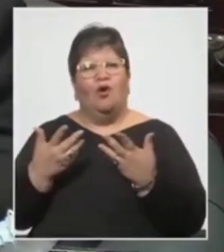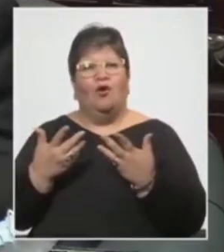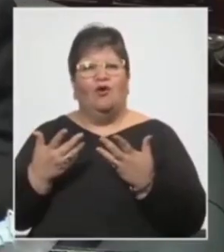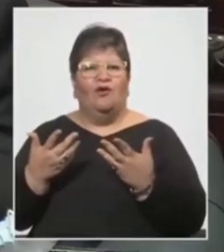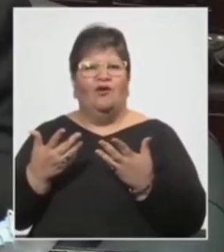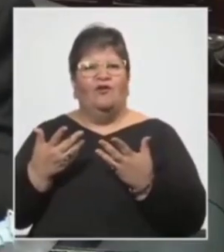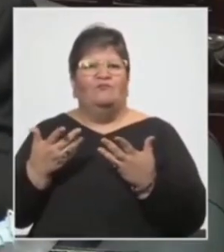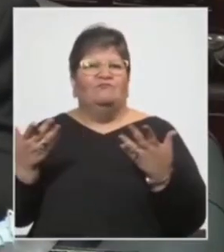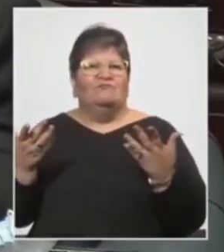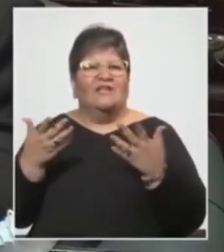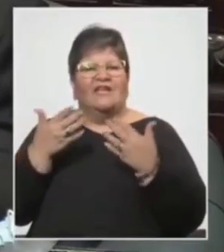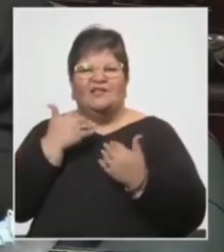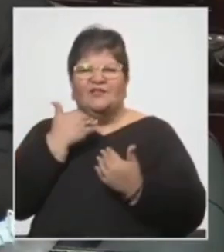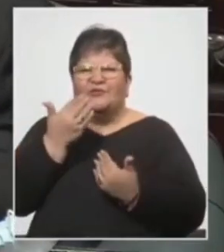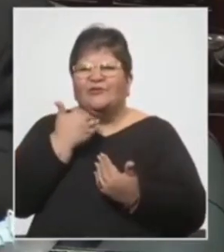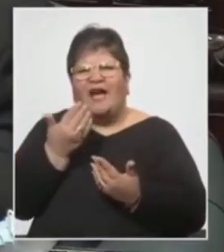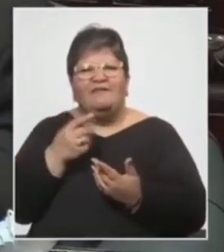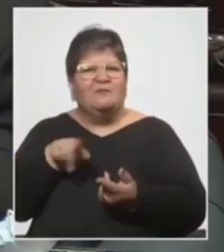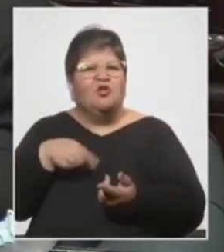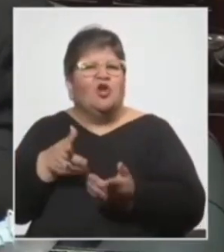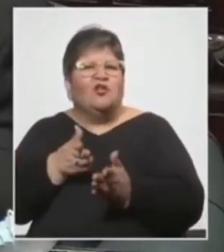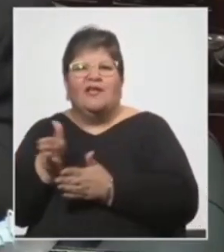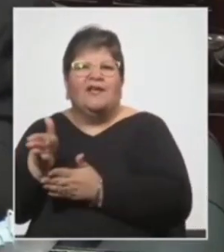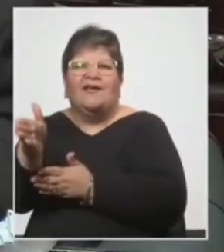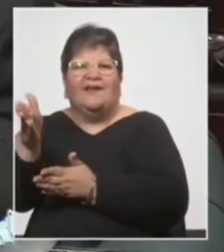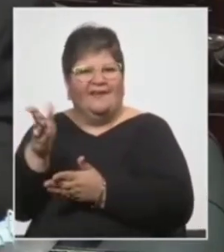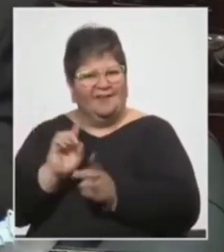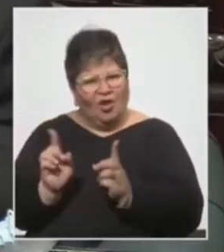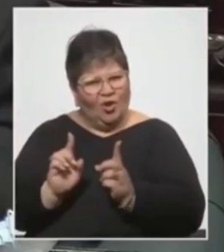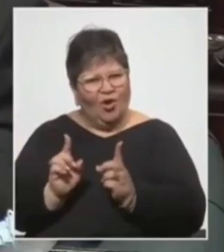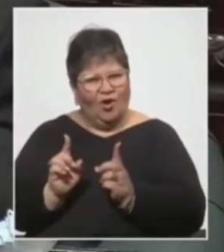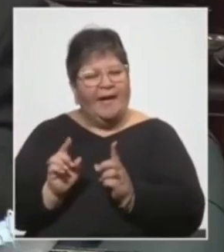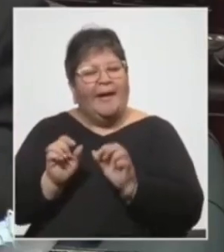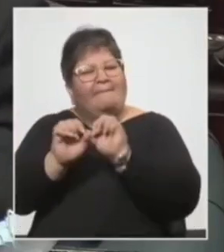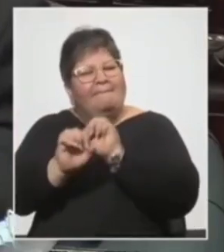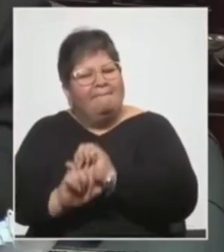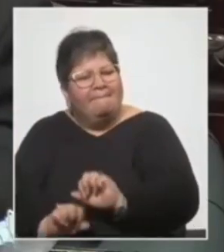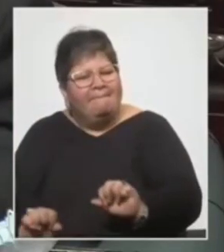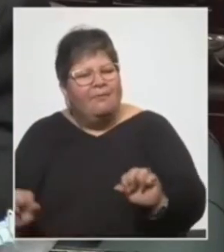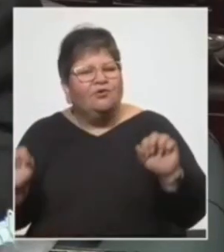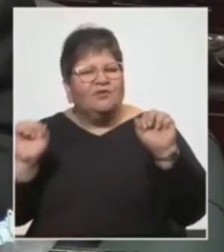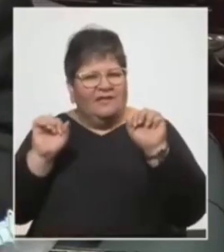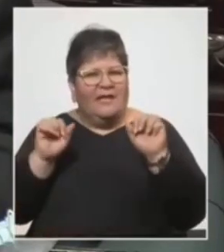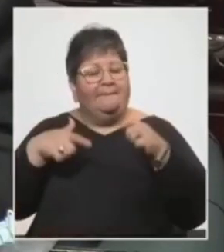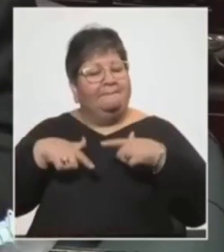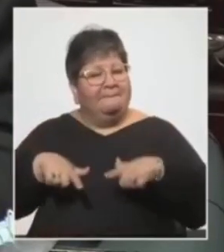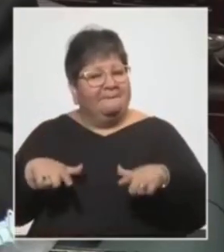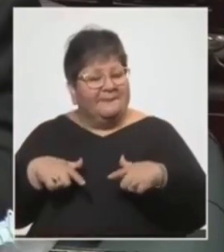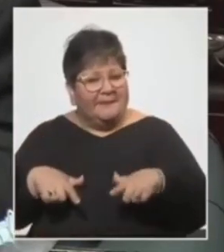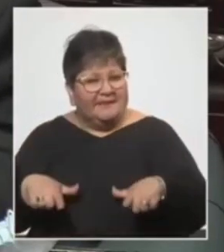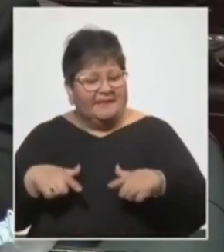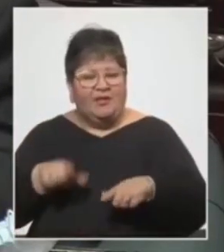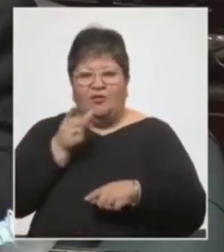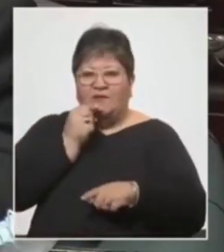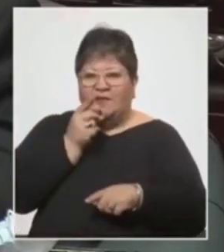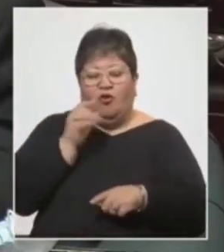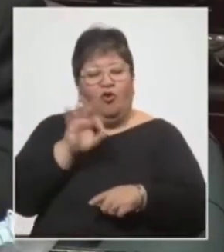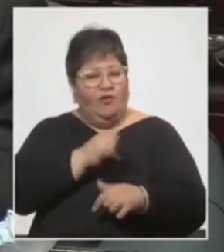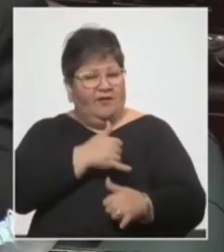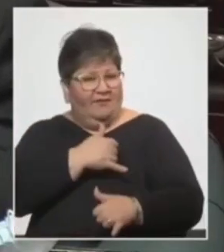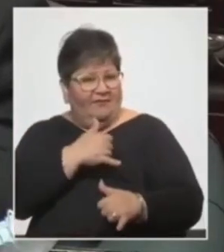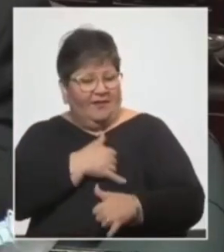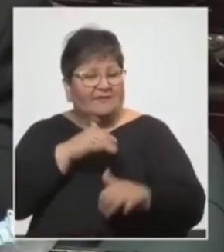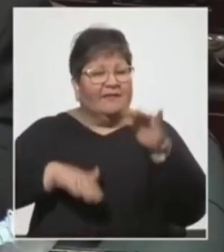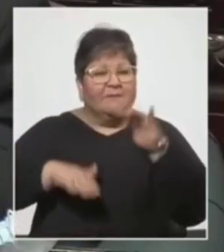un proyecto ingenuo es un proyecto que toma en consideración la posibilidad de que el Ministerio de Interior o el Ministerio de Defensa según el caso